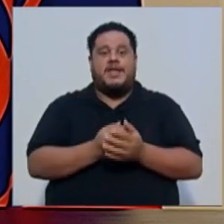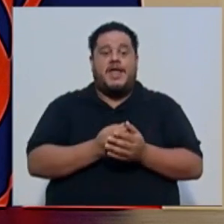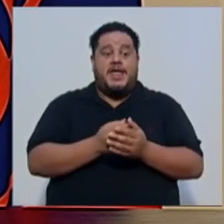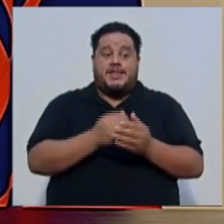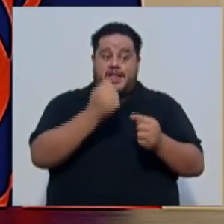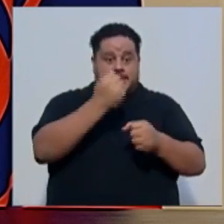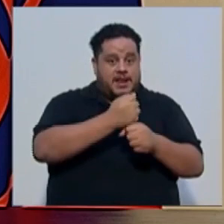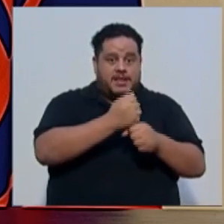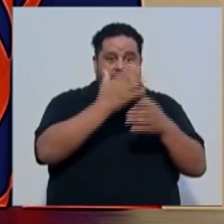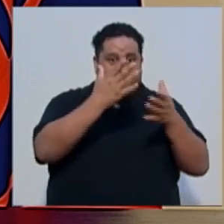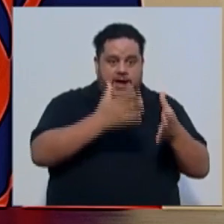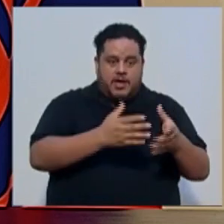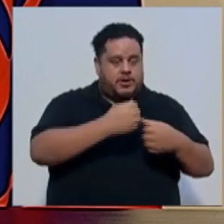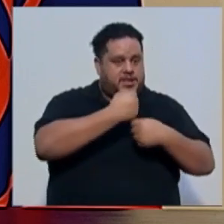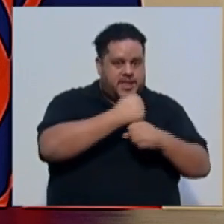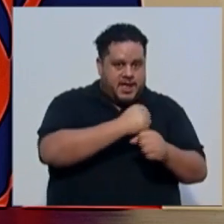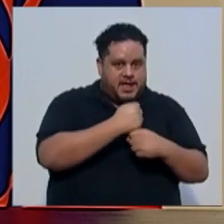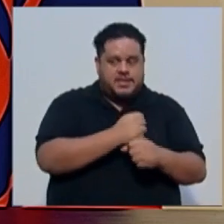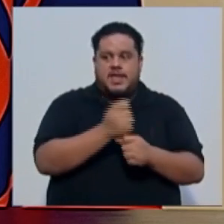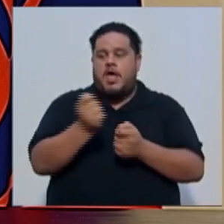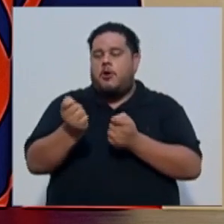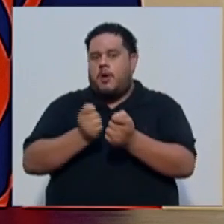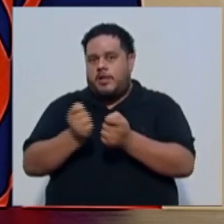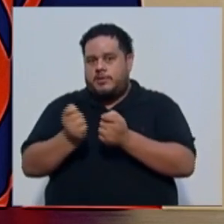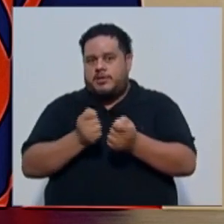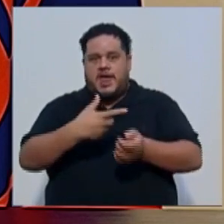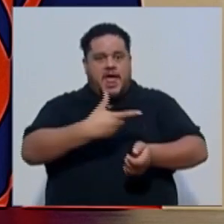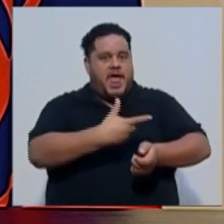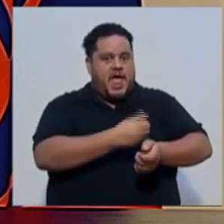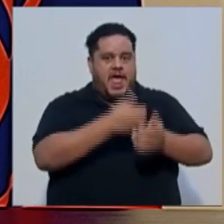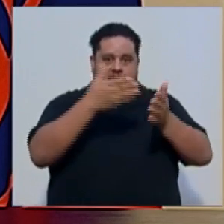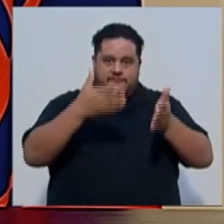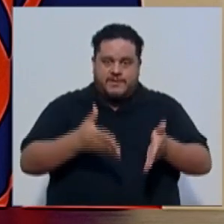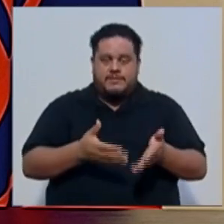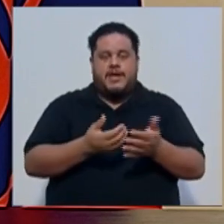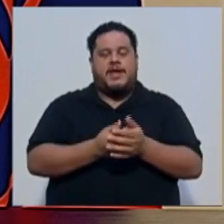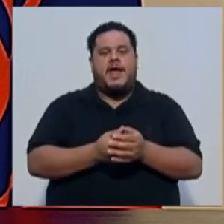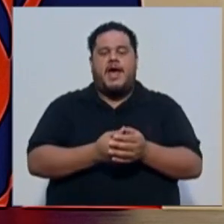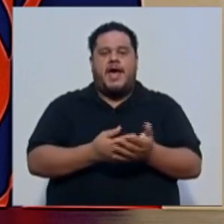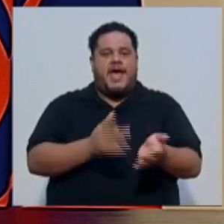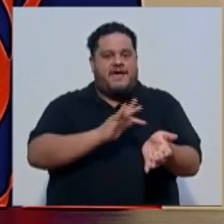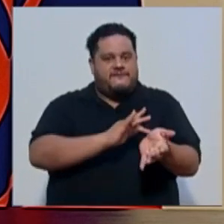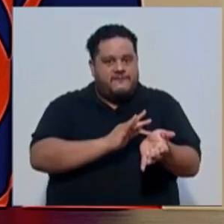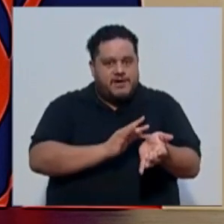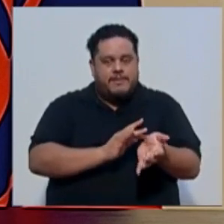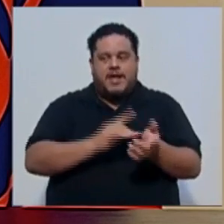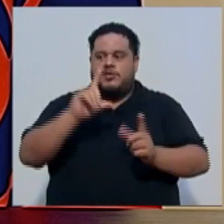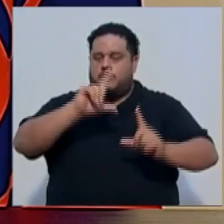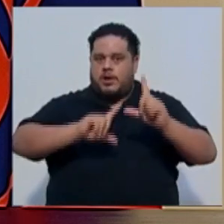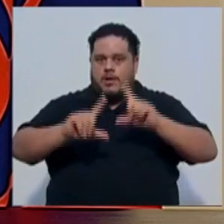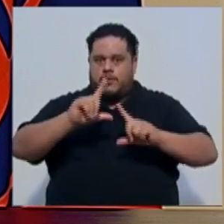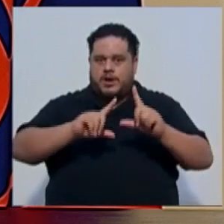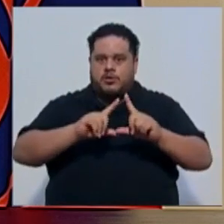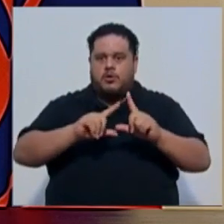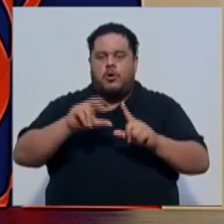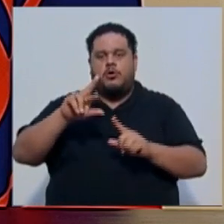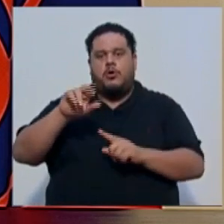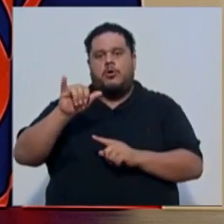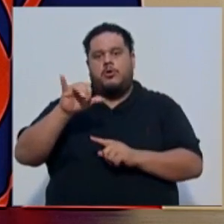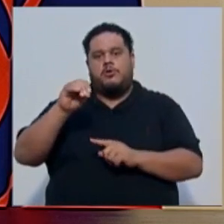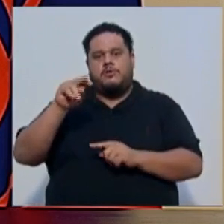de aseo administrativo, enfermería, farmacia, laboratorio, rayos X,